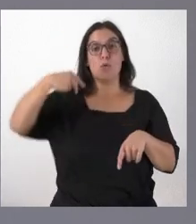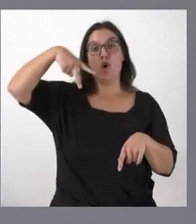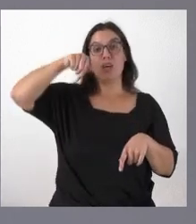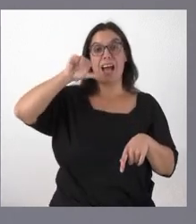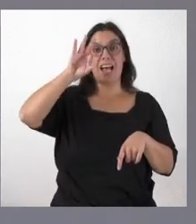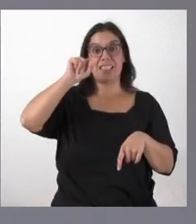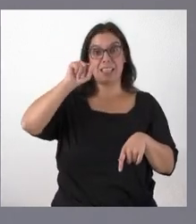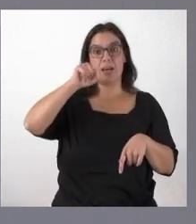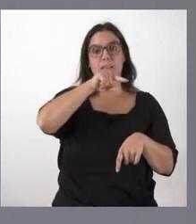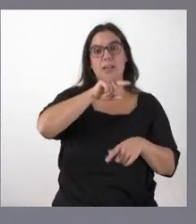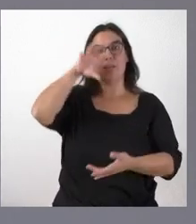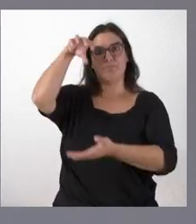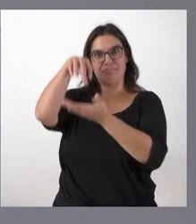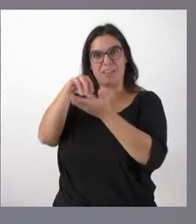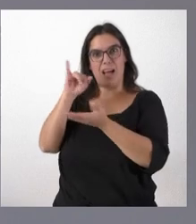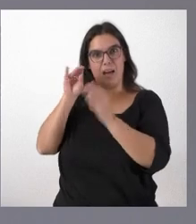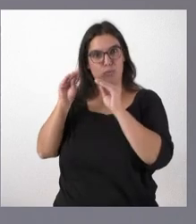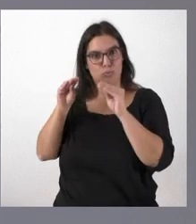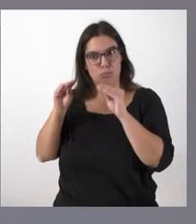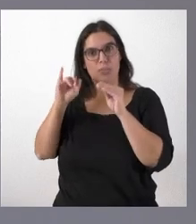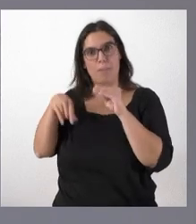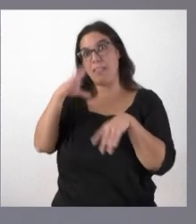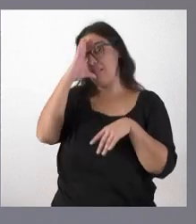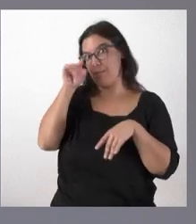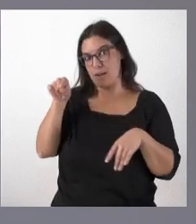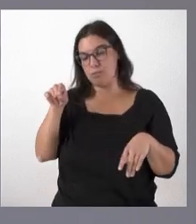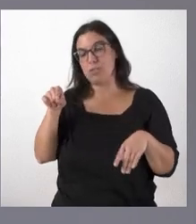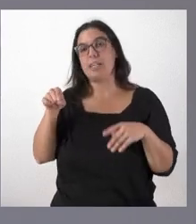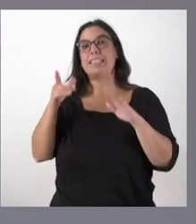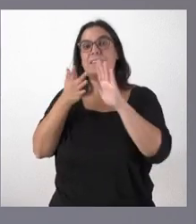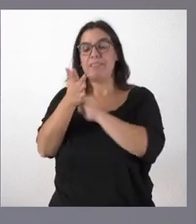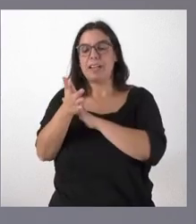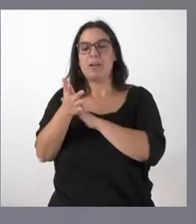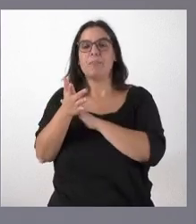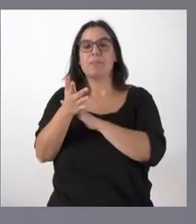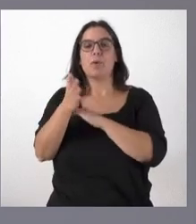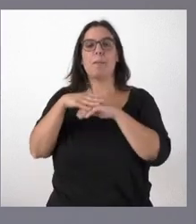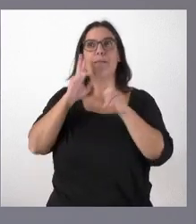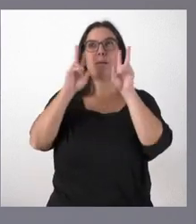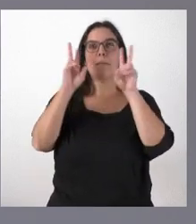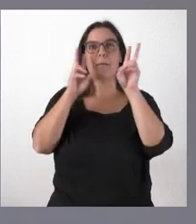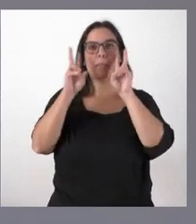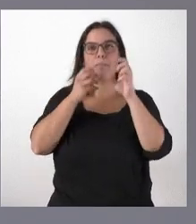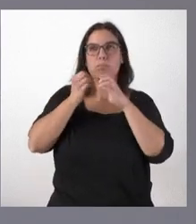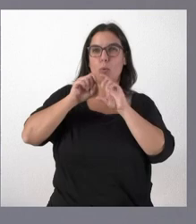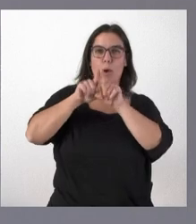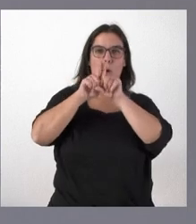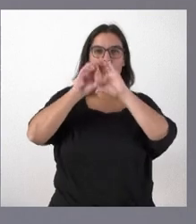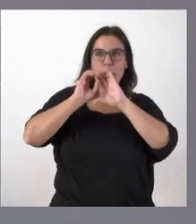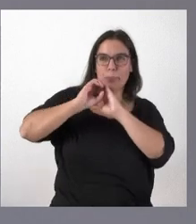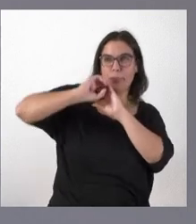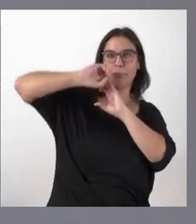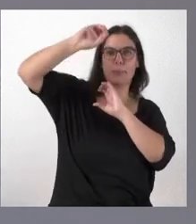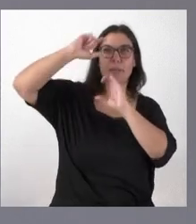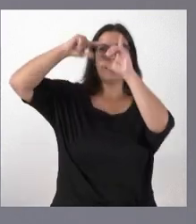características en esa localidad y por tanto el que aquellos aspectos de visibilización del espacio exterior